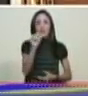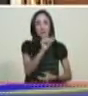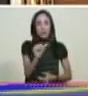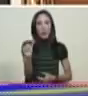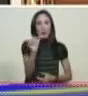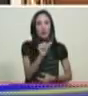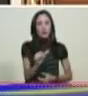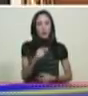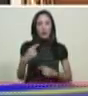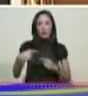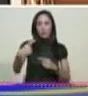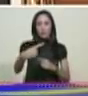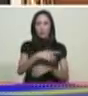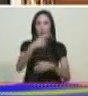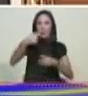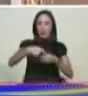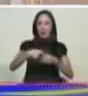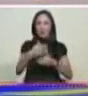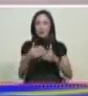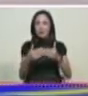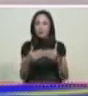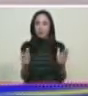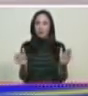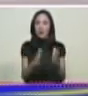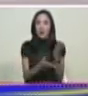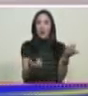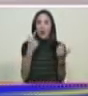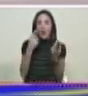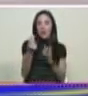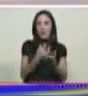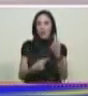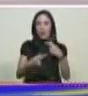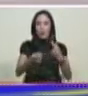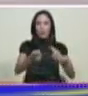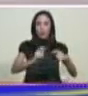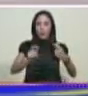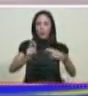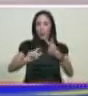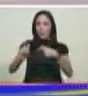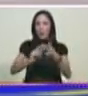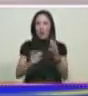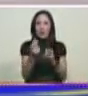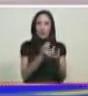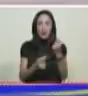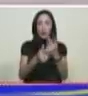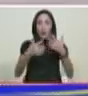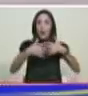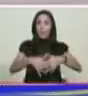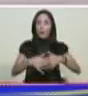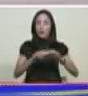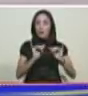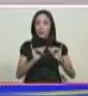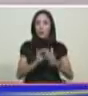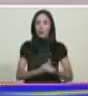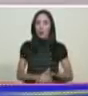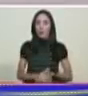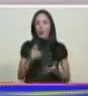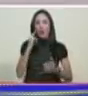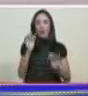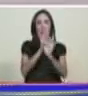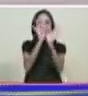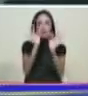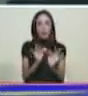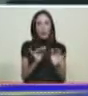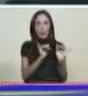vamos a abrir una ronda de negociación con todas las empresas bajo el mismo esquema